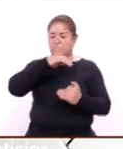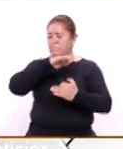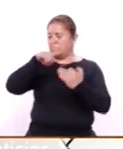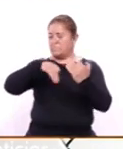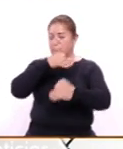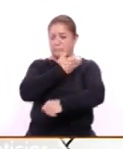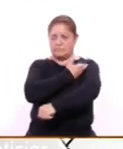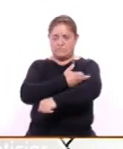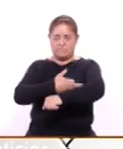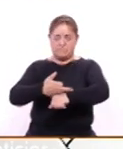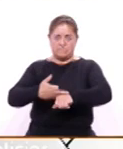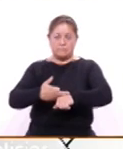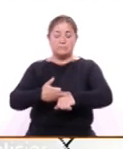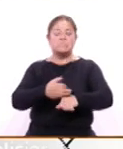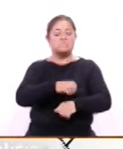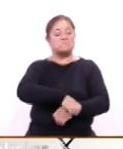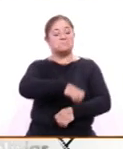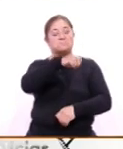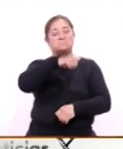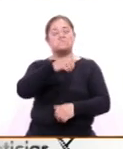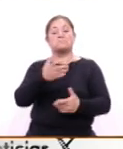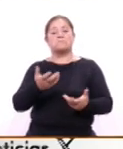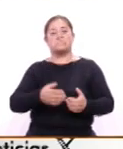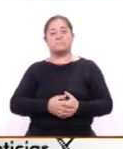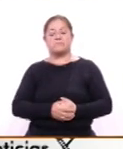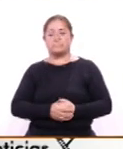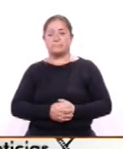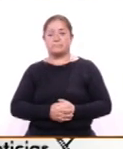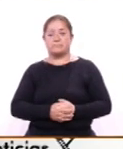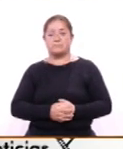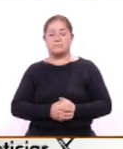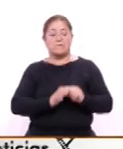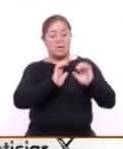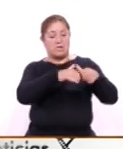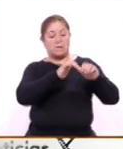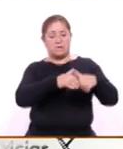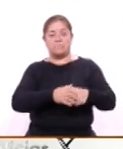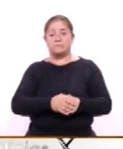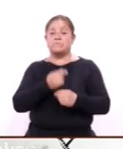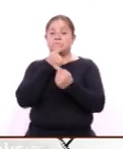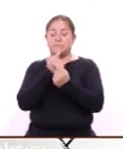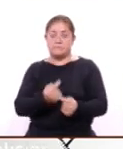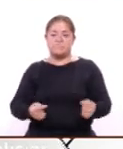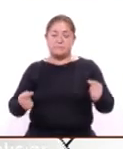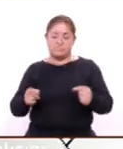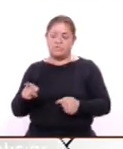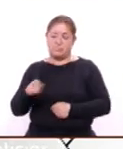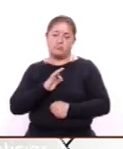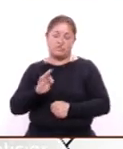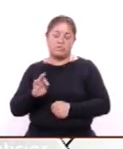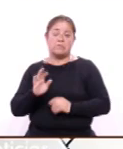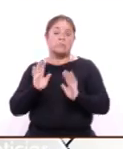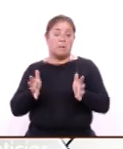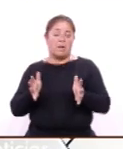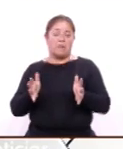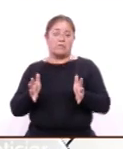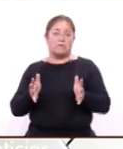familia. ¿A partir de qué edad aceptan a las personas? Niños que ya puedan digamos manejar